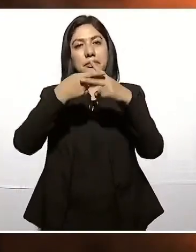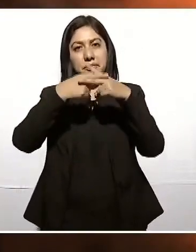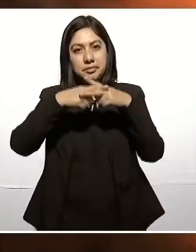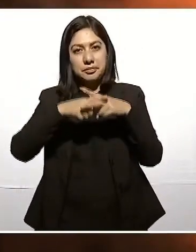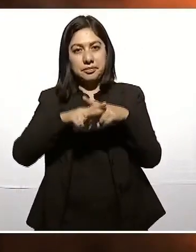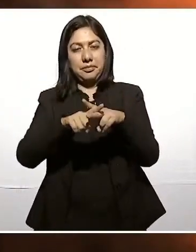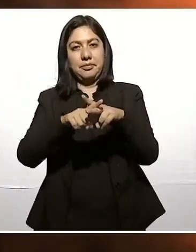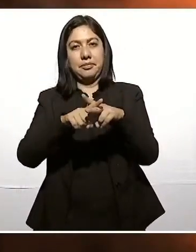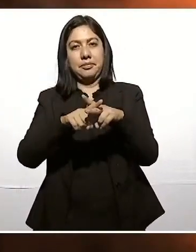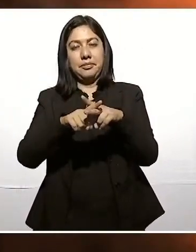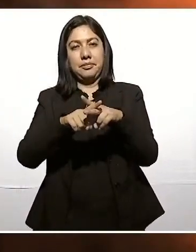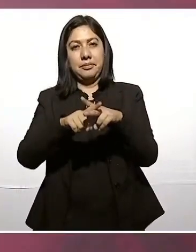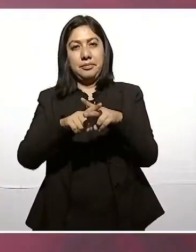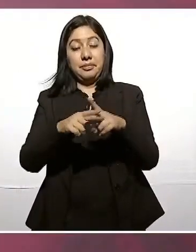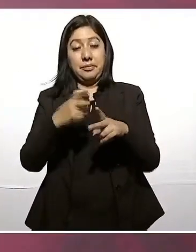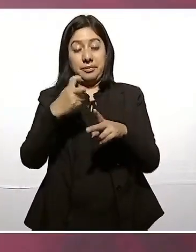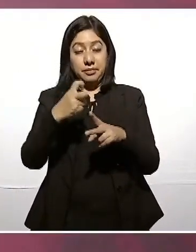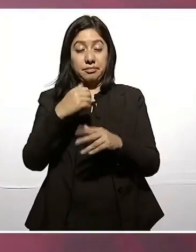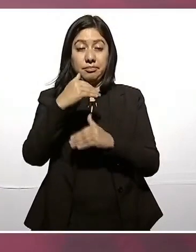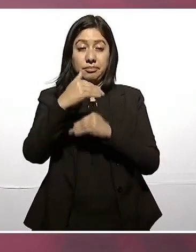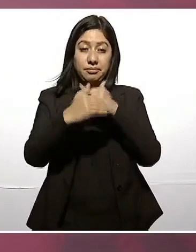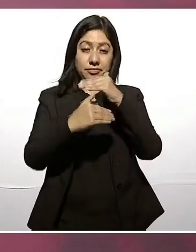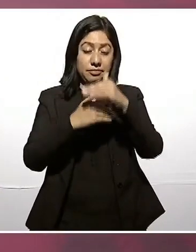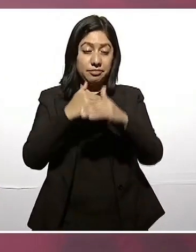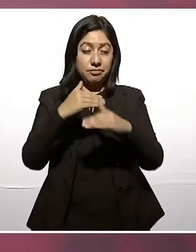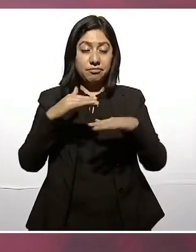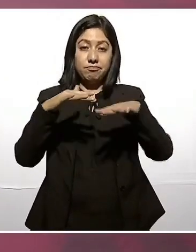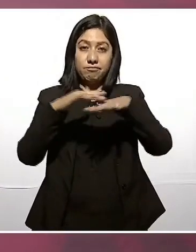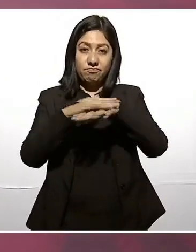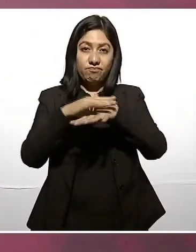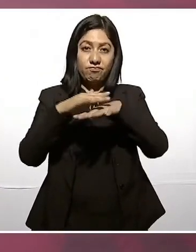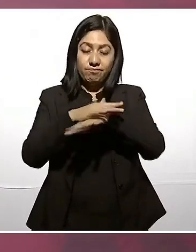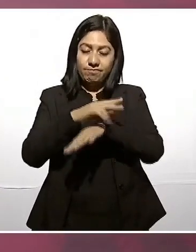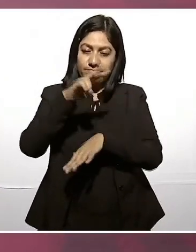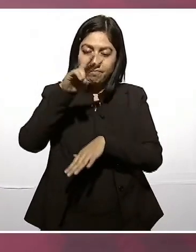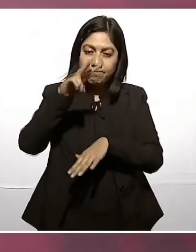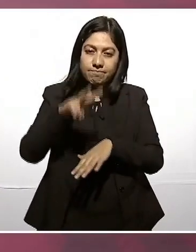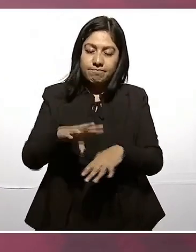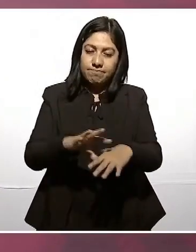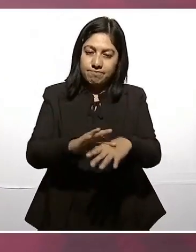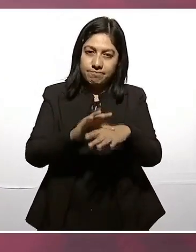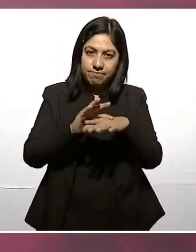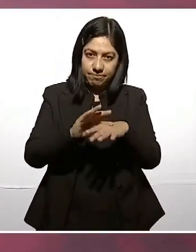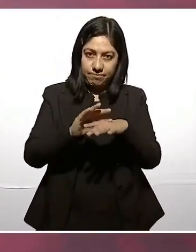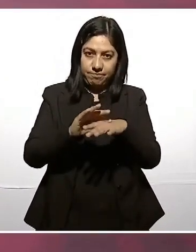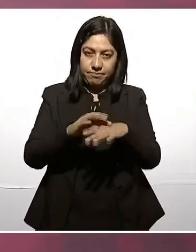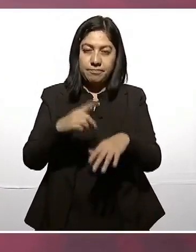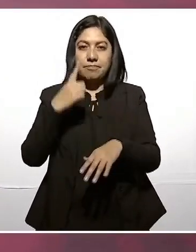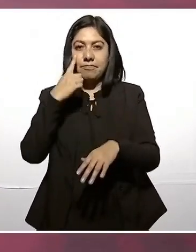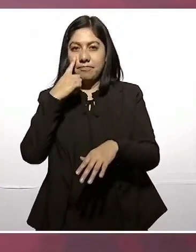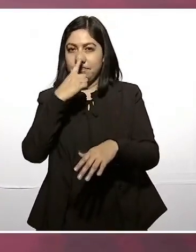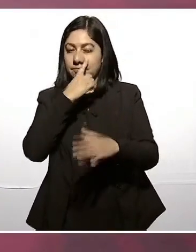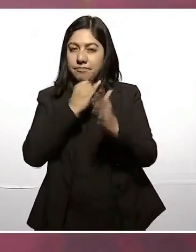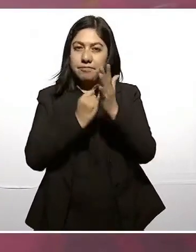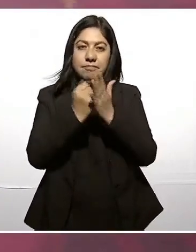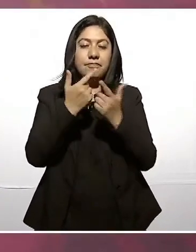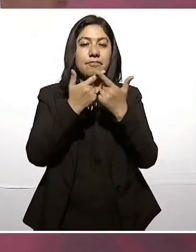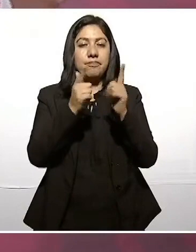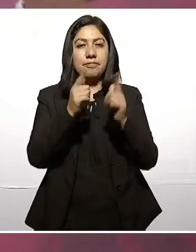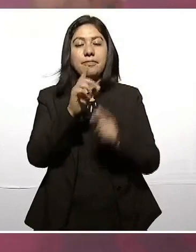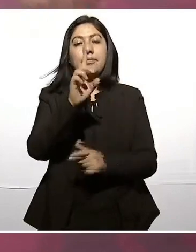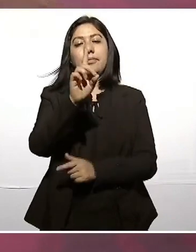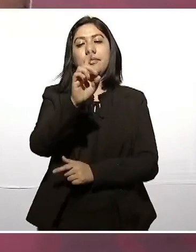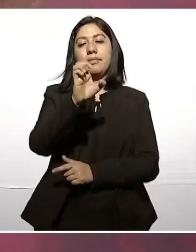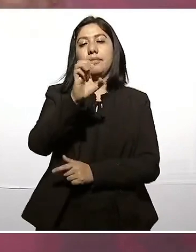transitar hacia una auténtica, una verdadera democracia. Y tenemos